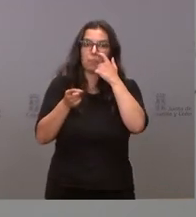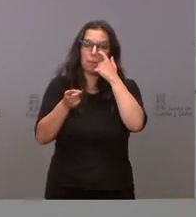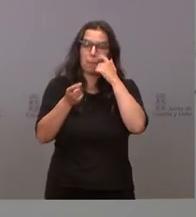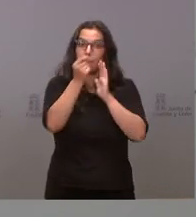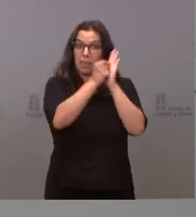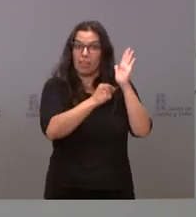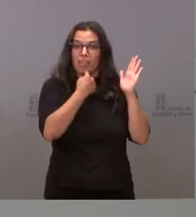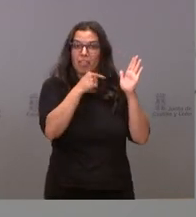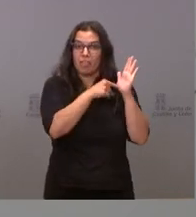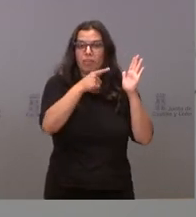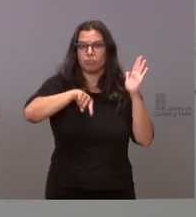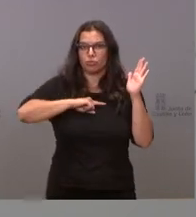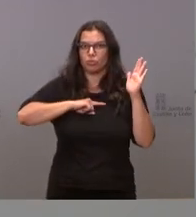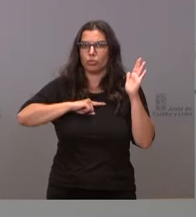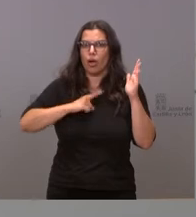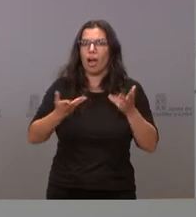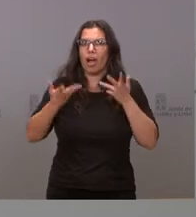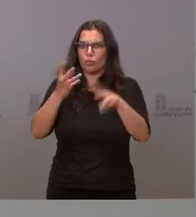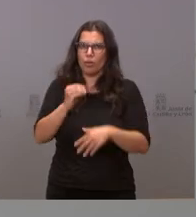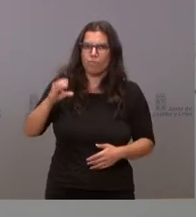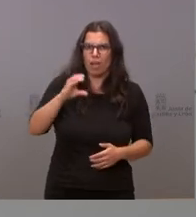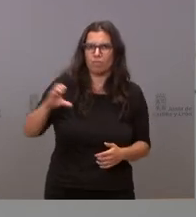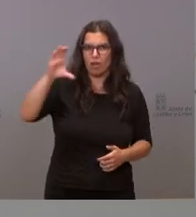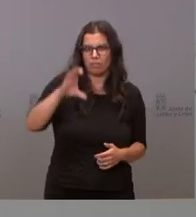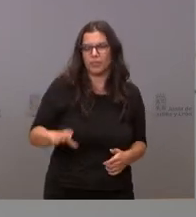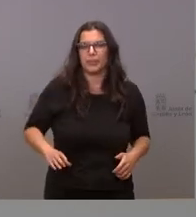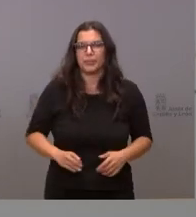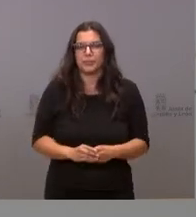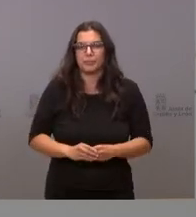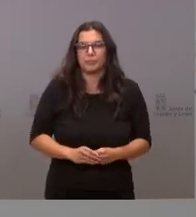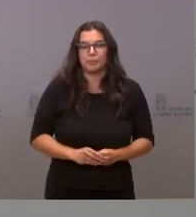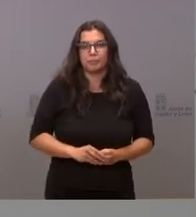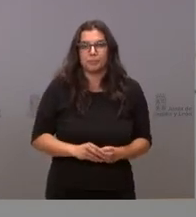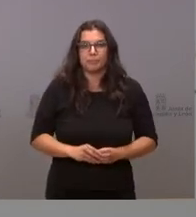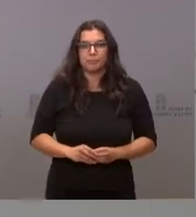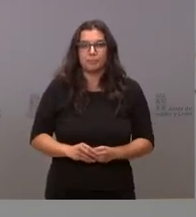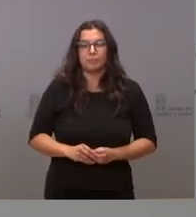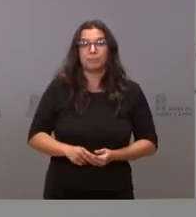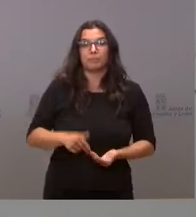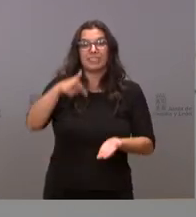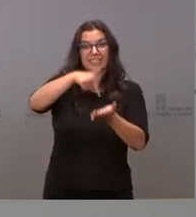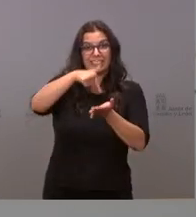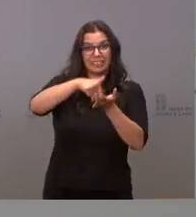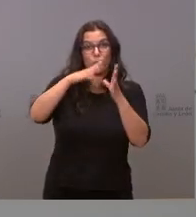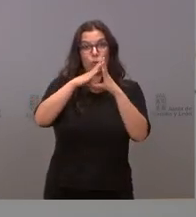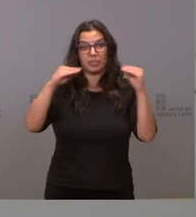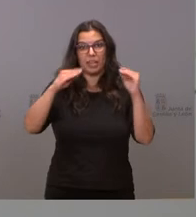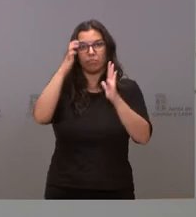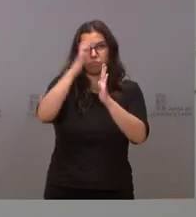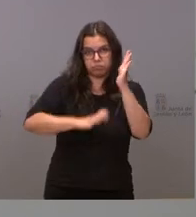manera importante las ayudas a este sector. Hemos reducido las tasas universitarias.